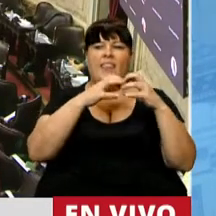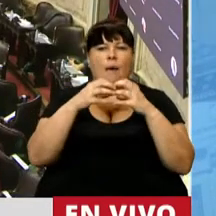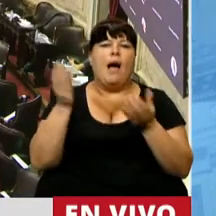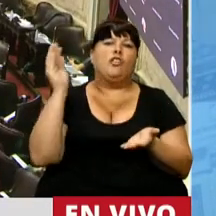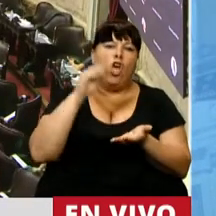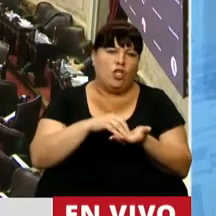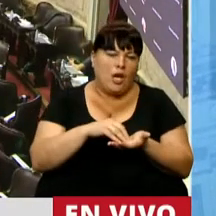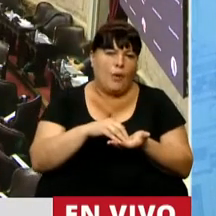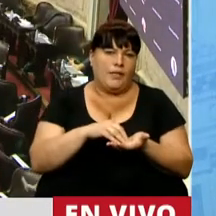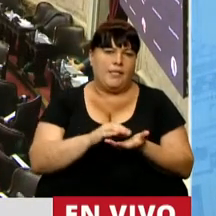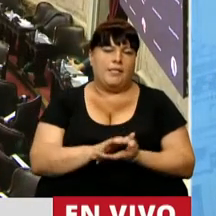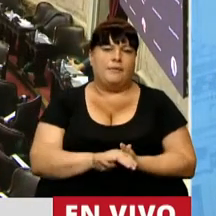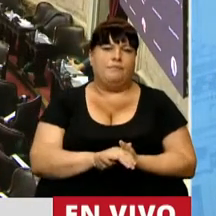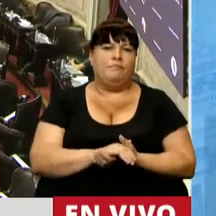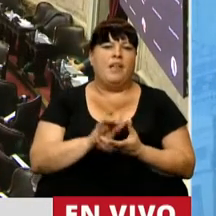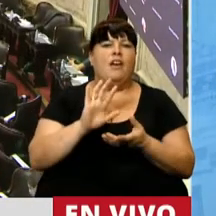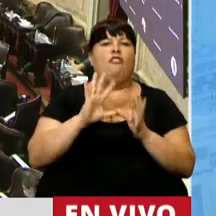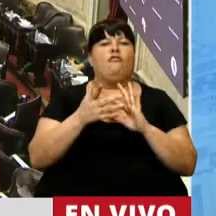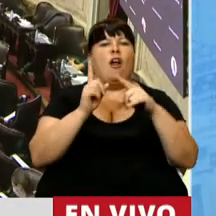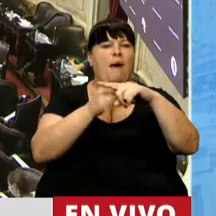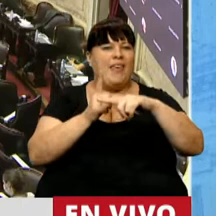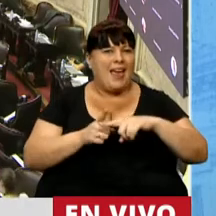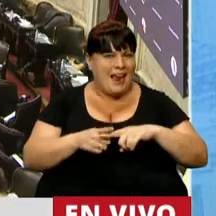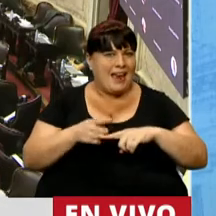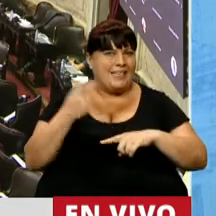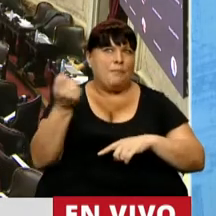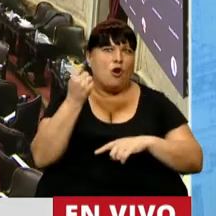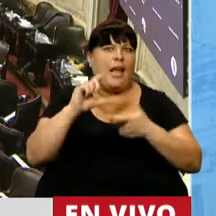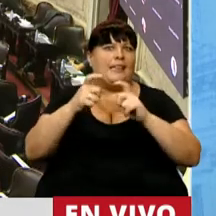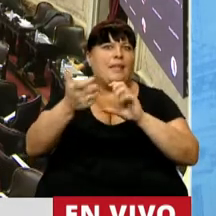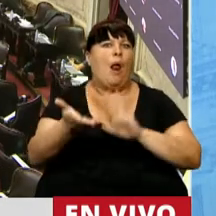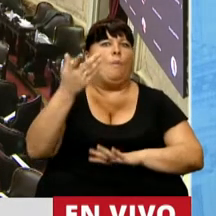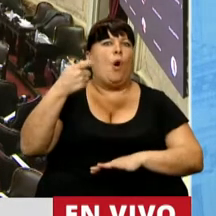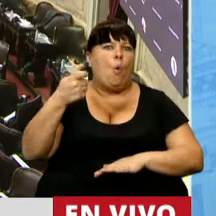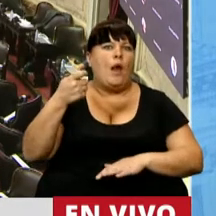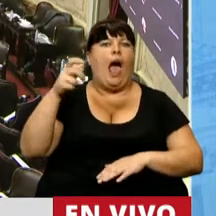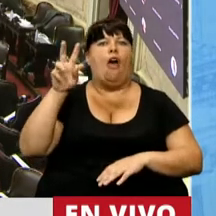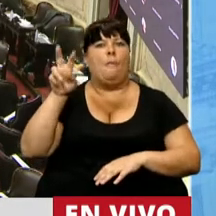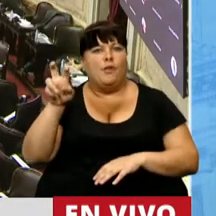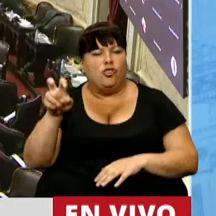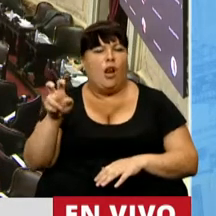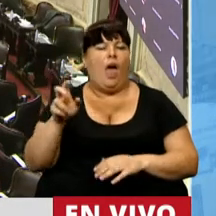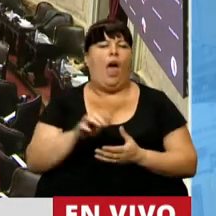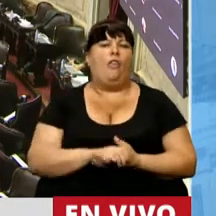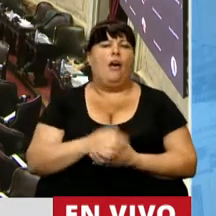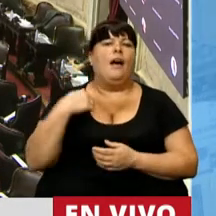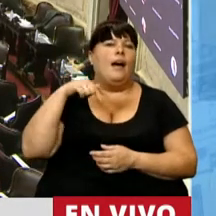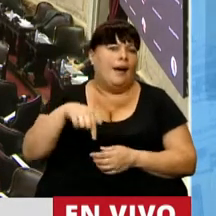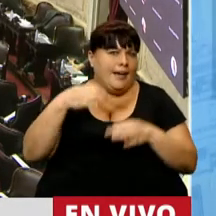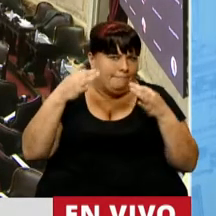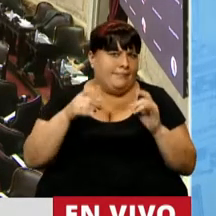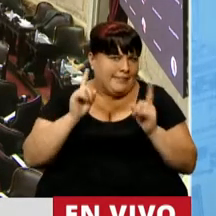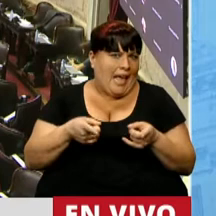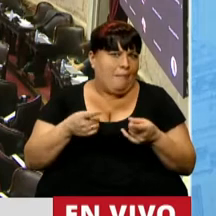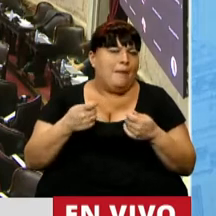nuevamente una fórmula que es necesaria hoy para nuestros jubilados, para nuestros pensionados. Venimos, en definitiva,